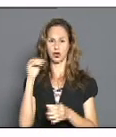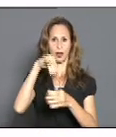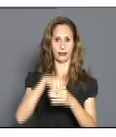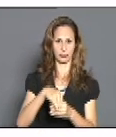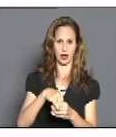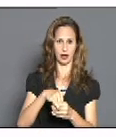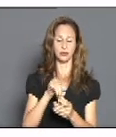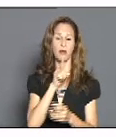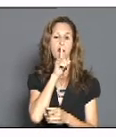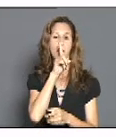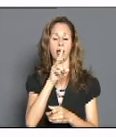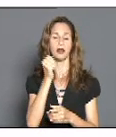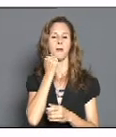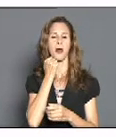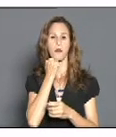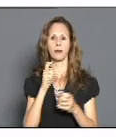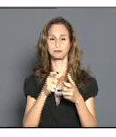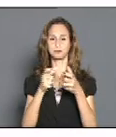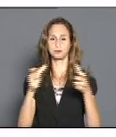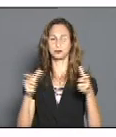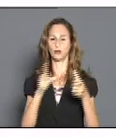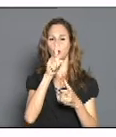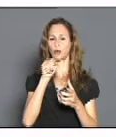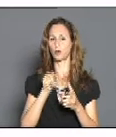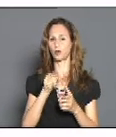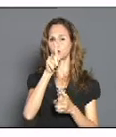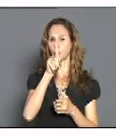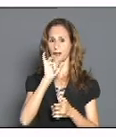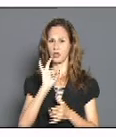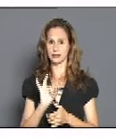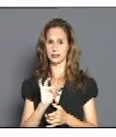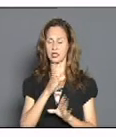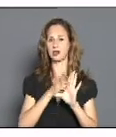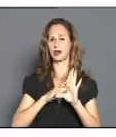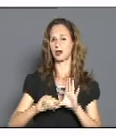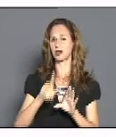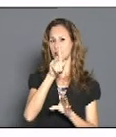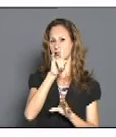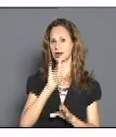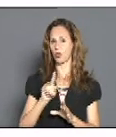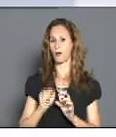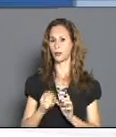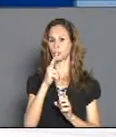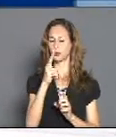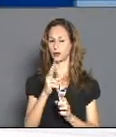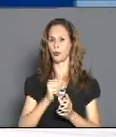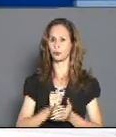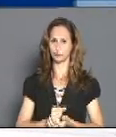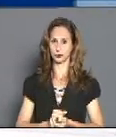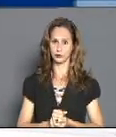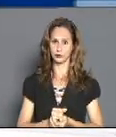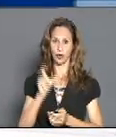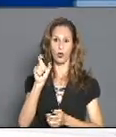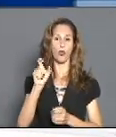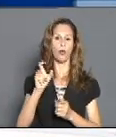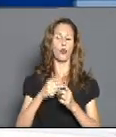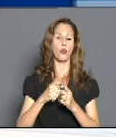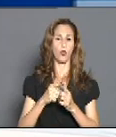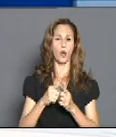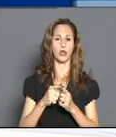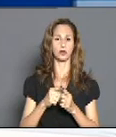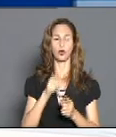con 31.17. El municipio de Jibara con 19.92. Y el municipio de Cueto con 12.76.